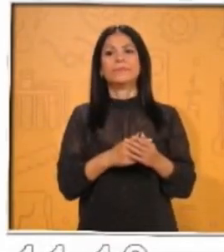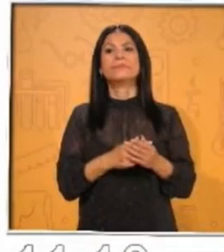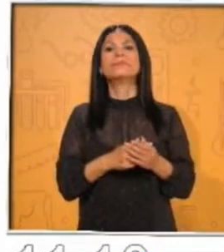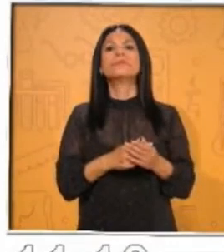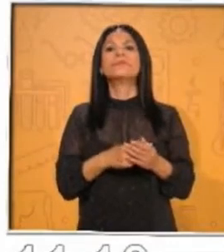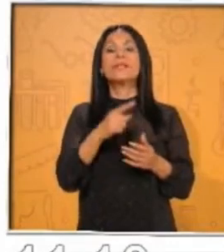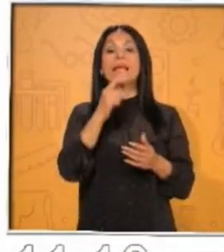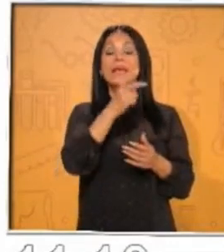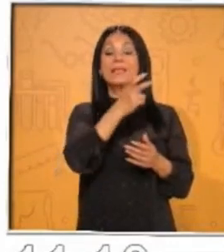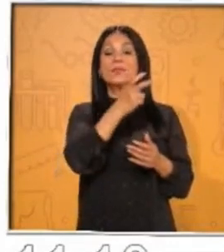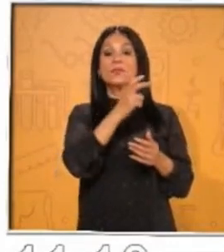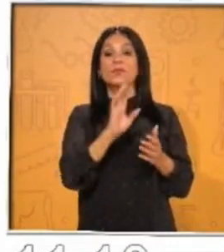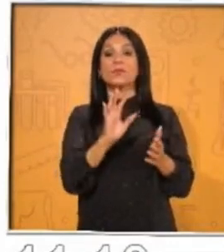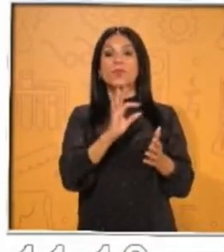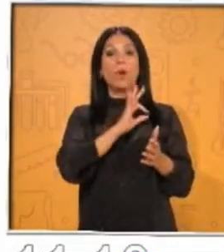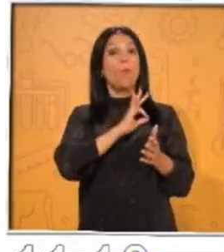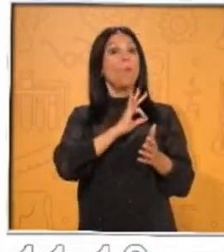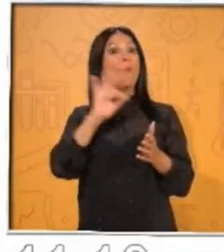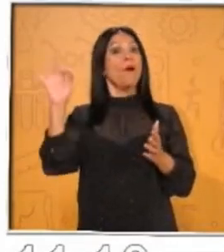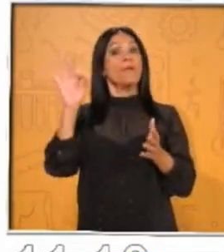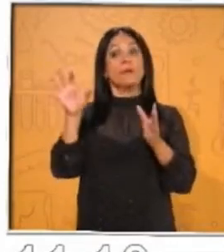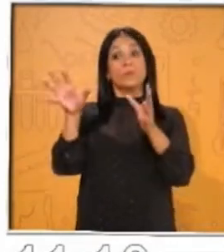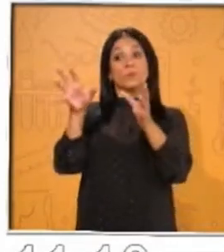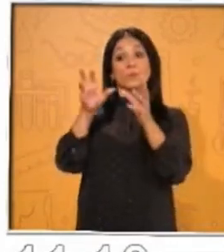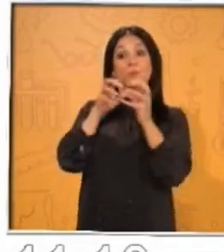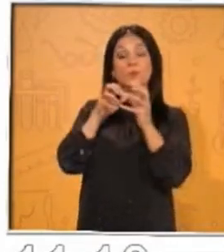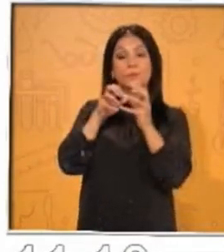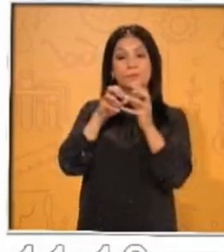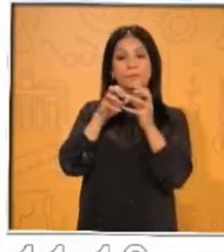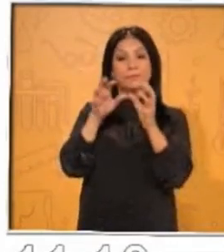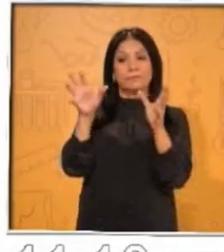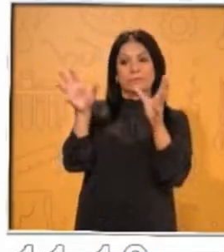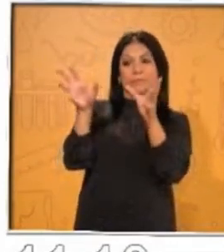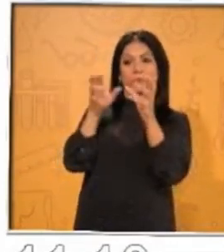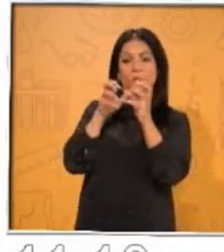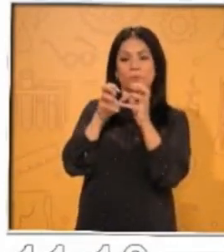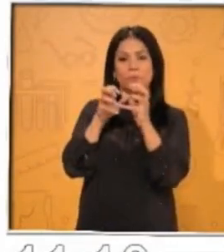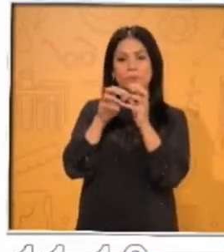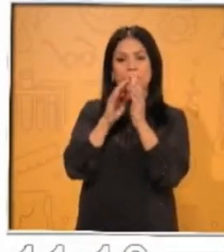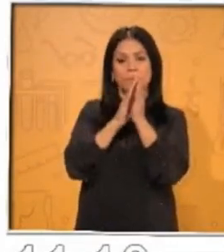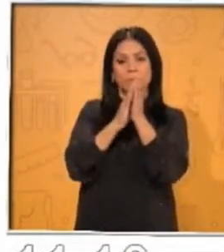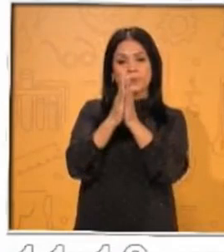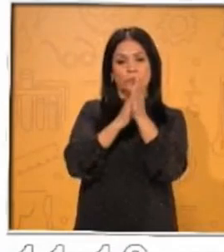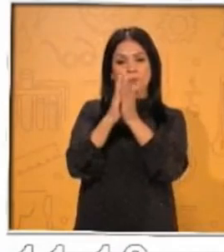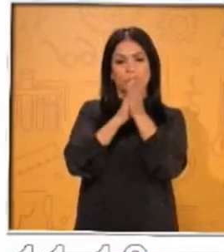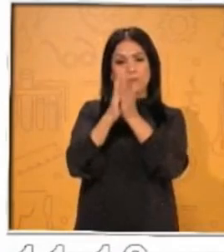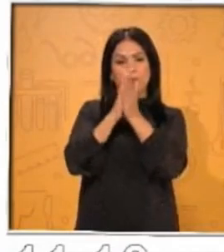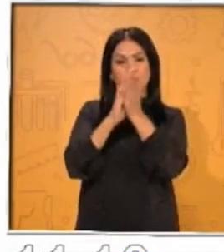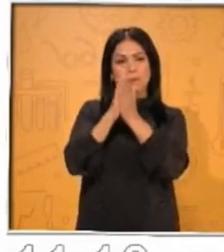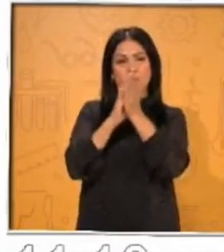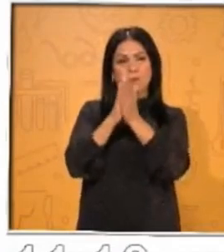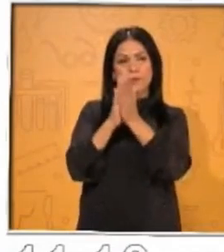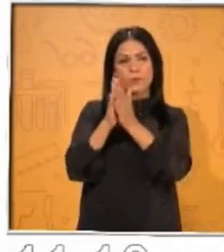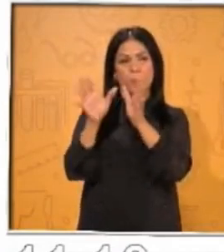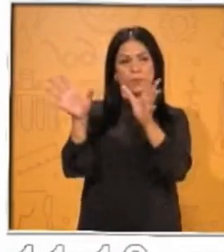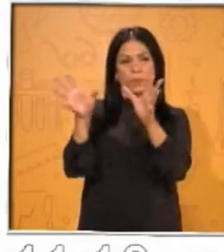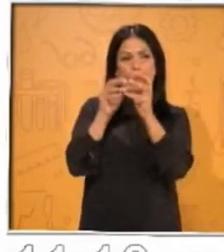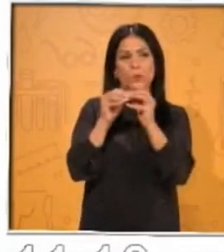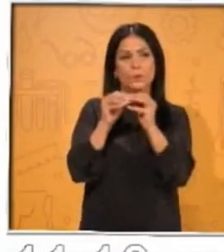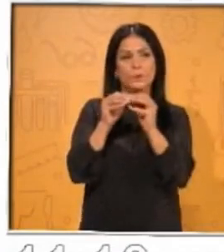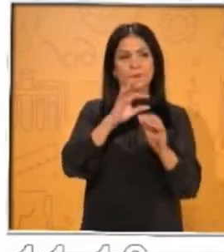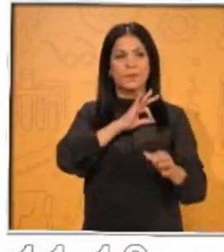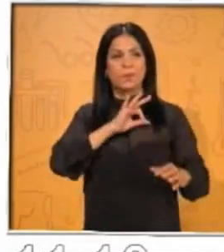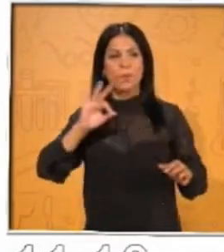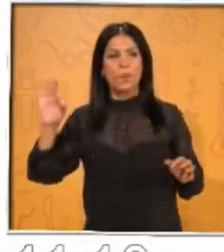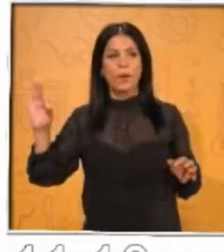adquirieron la capacidad de atraer otros objetos metálicos a ser frotados con ellos. Para las personas que nos están escuchando en